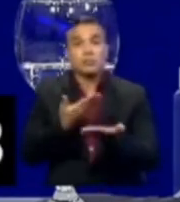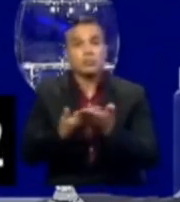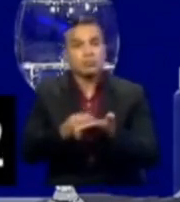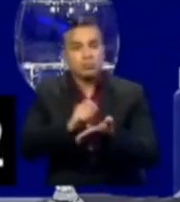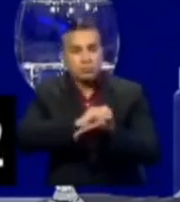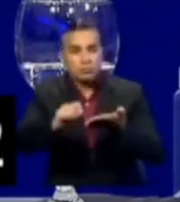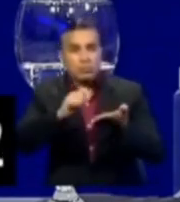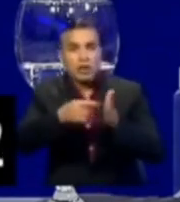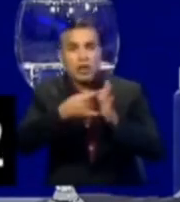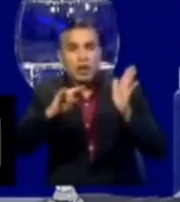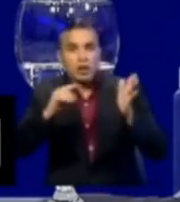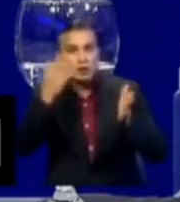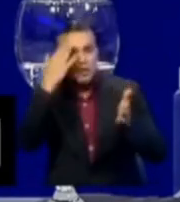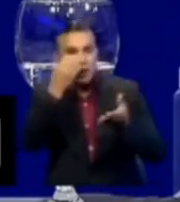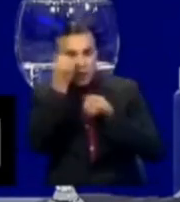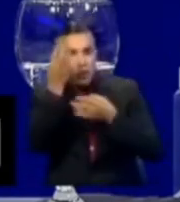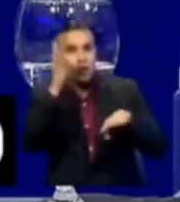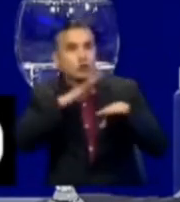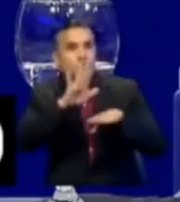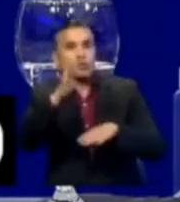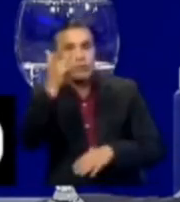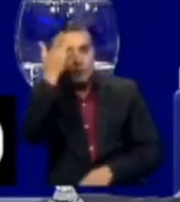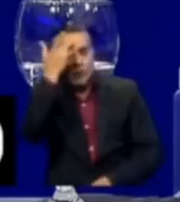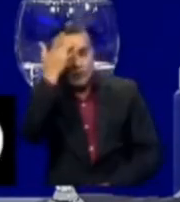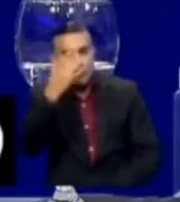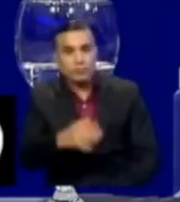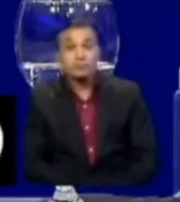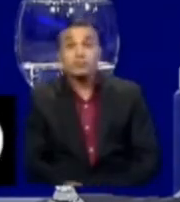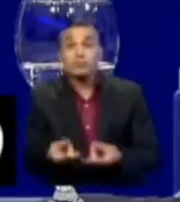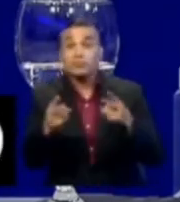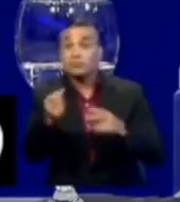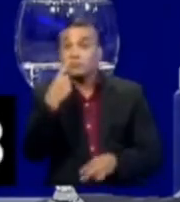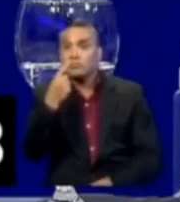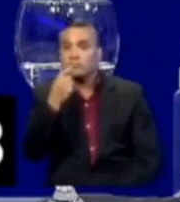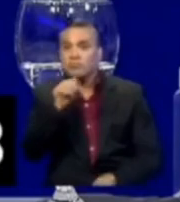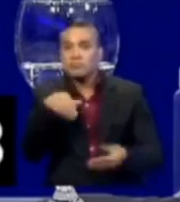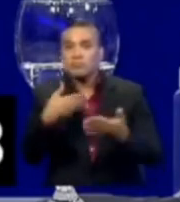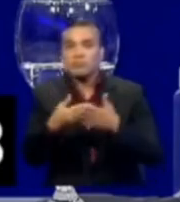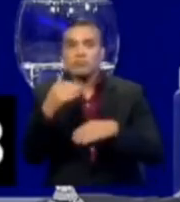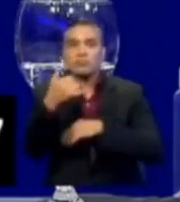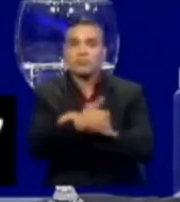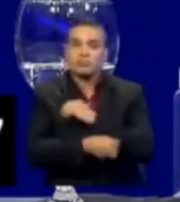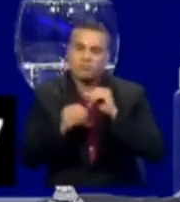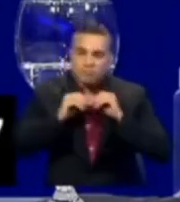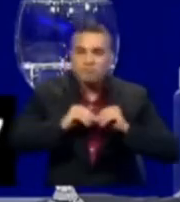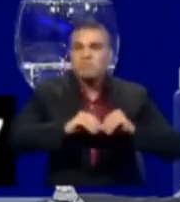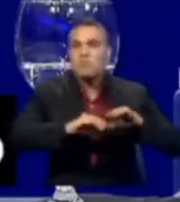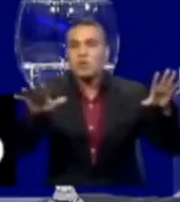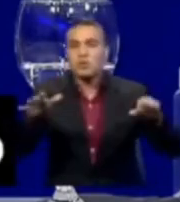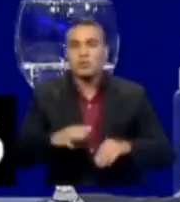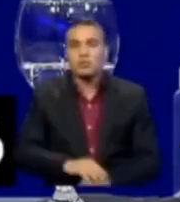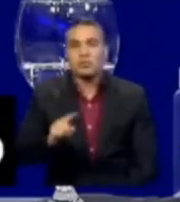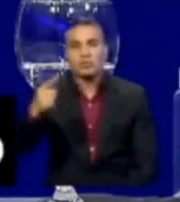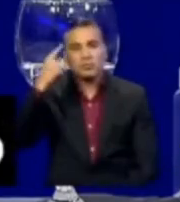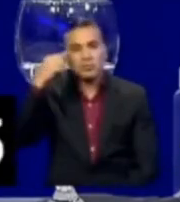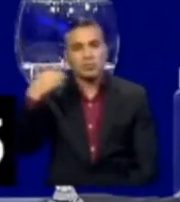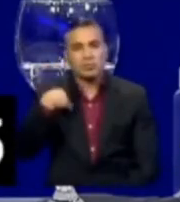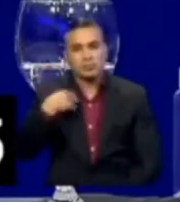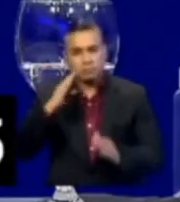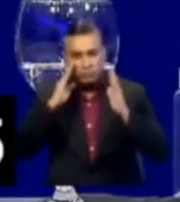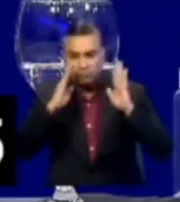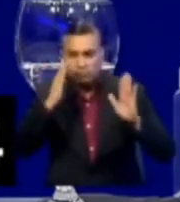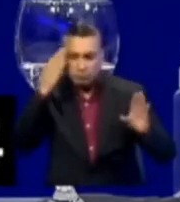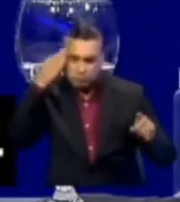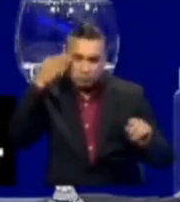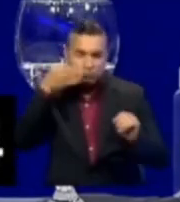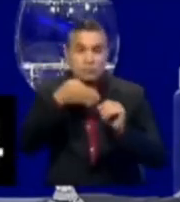clínica digital y garantizaremos la presencia de medicamentos en todo el país. Mi gobierno atenderá con enfoque